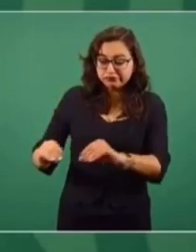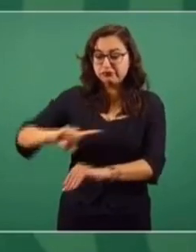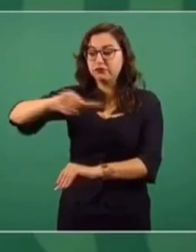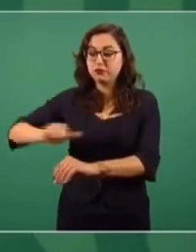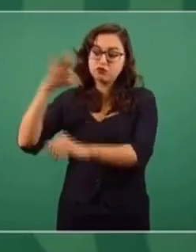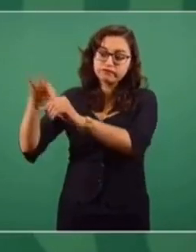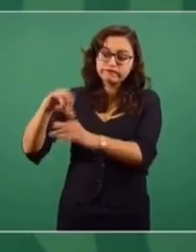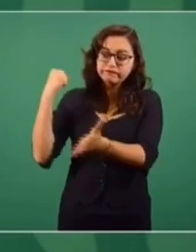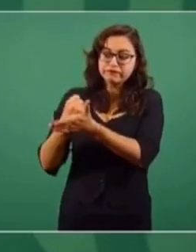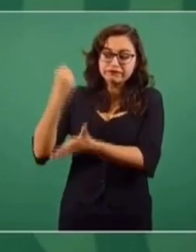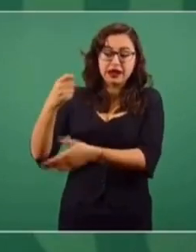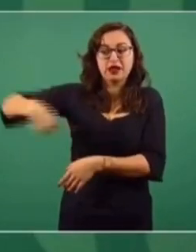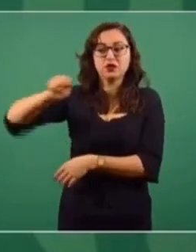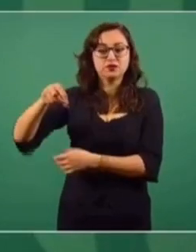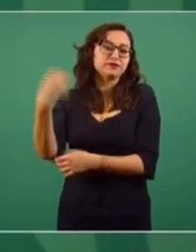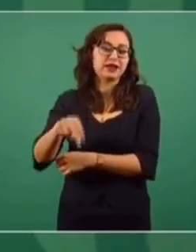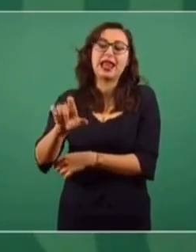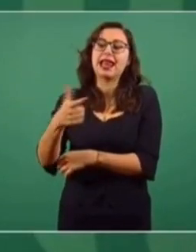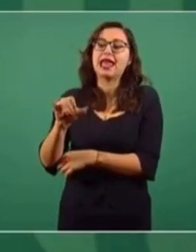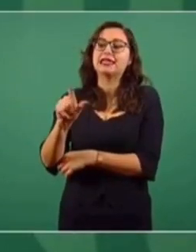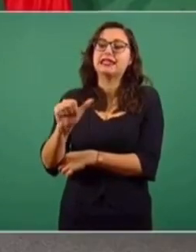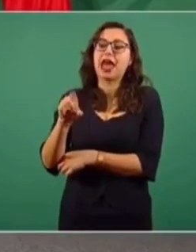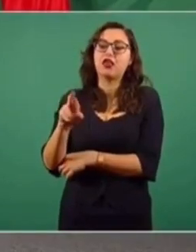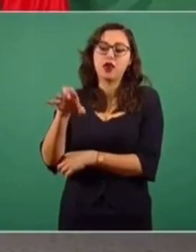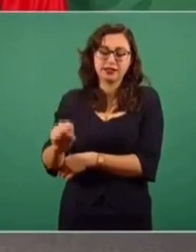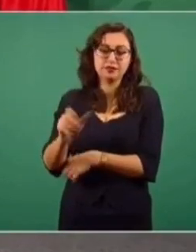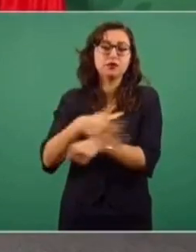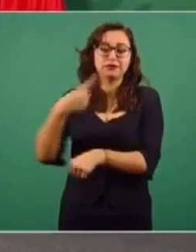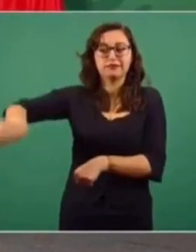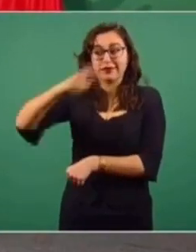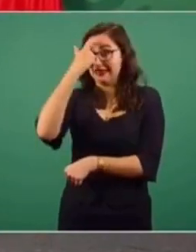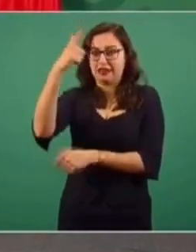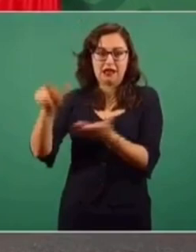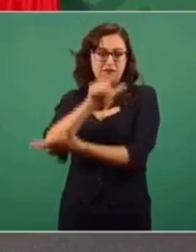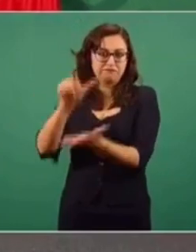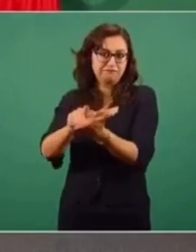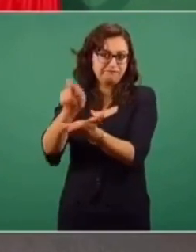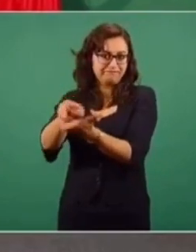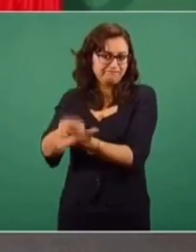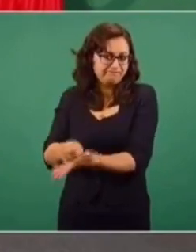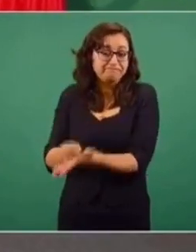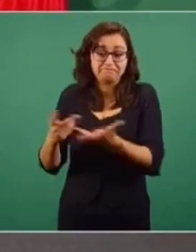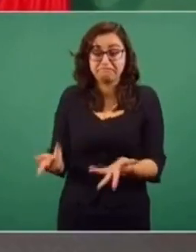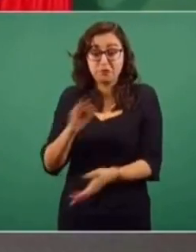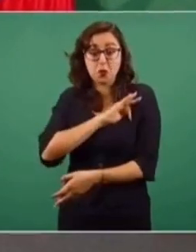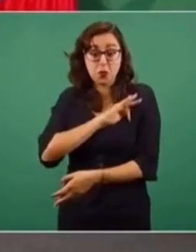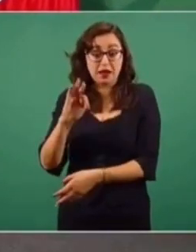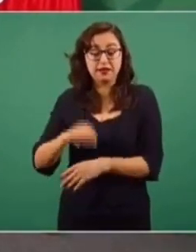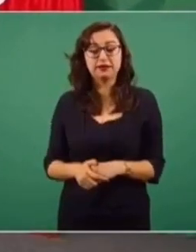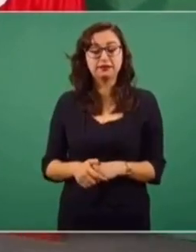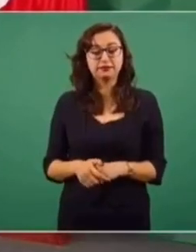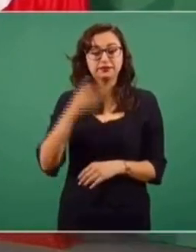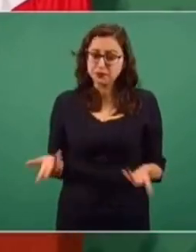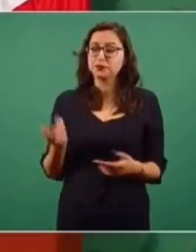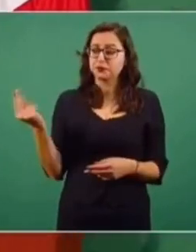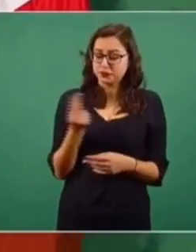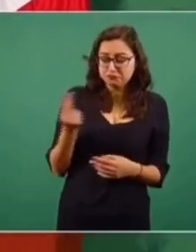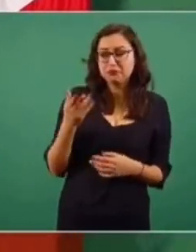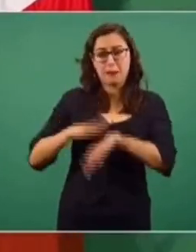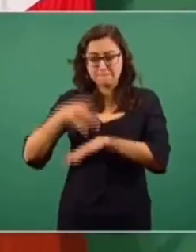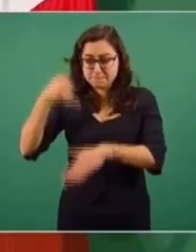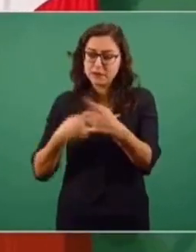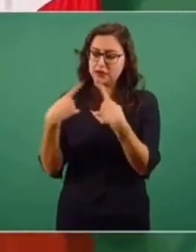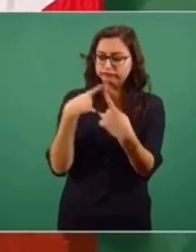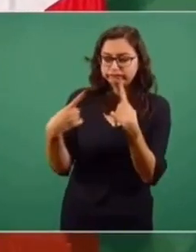ellos pueden presentar estas iniciativas y tiene que haber debate y